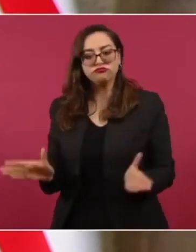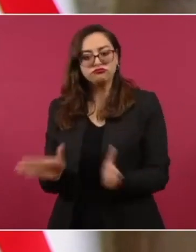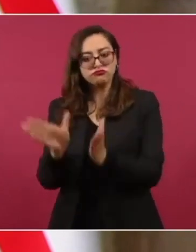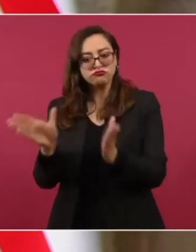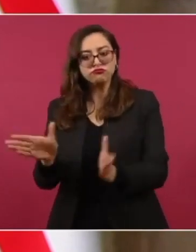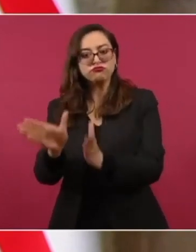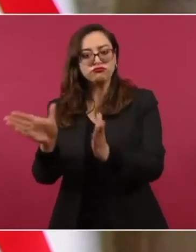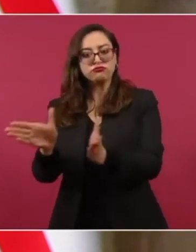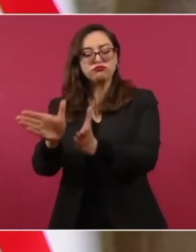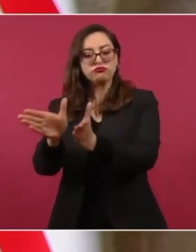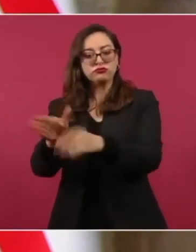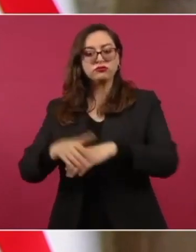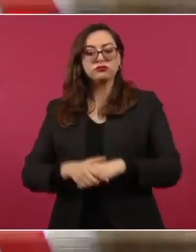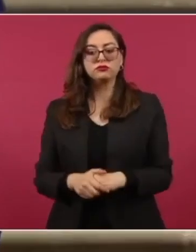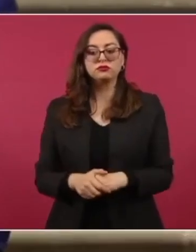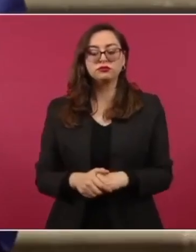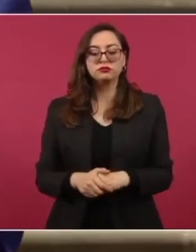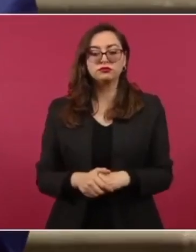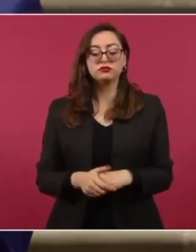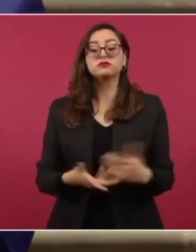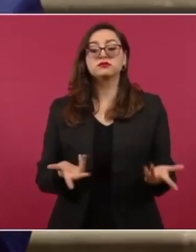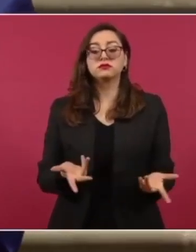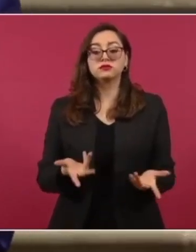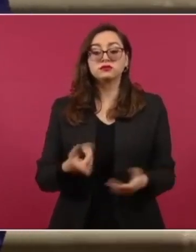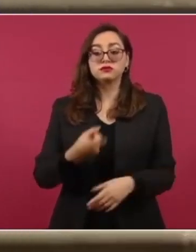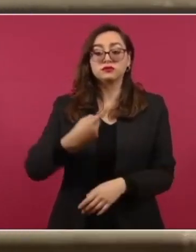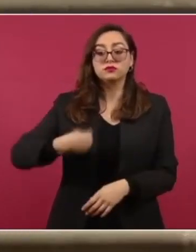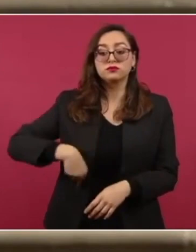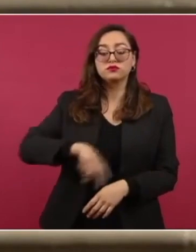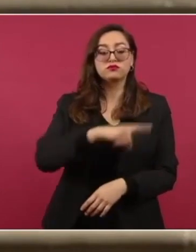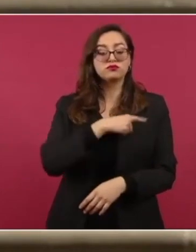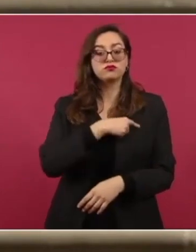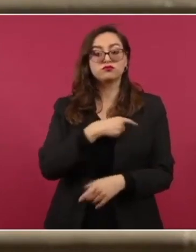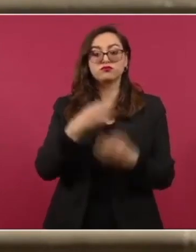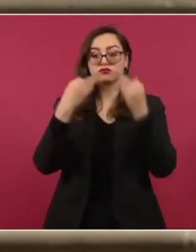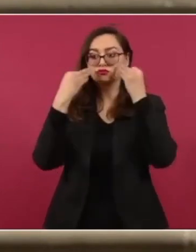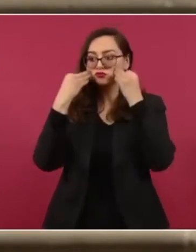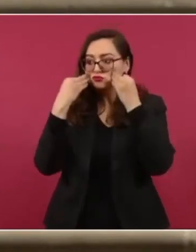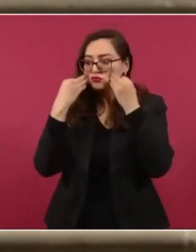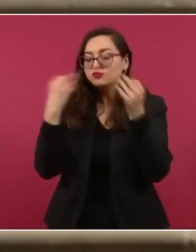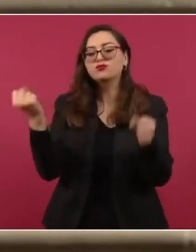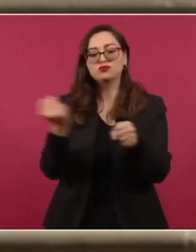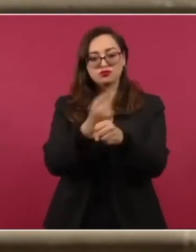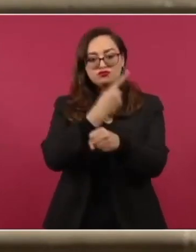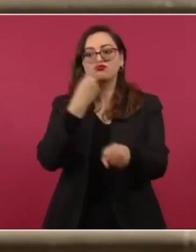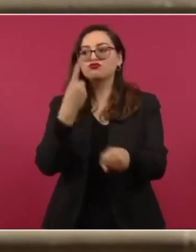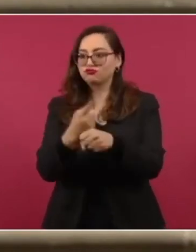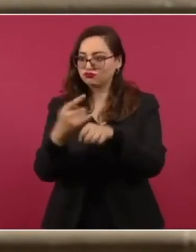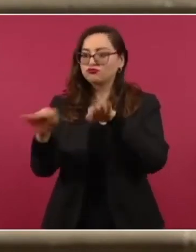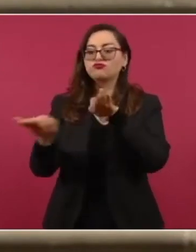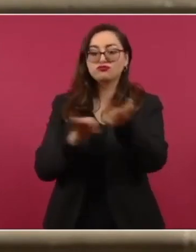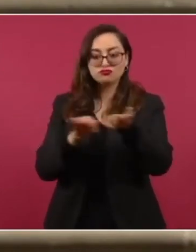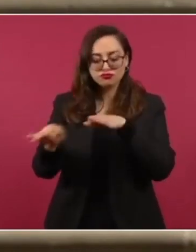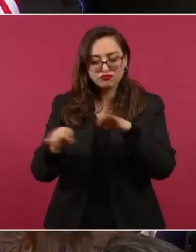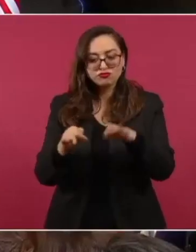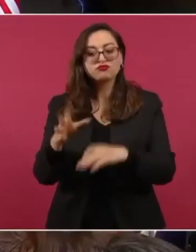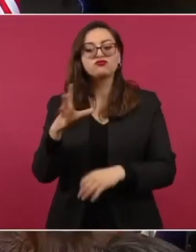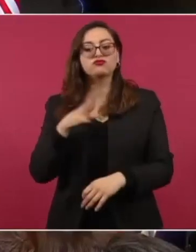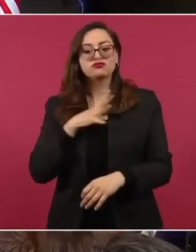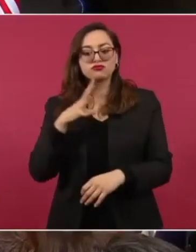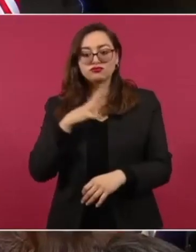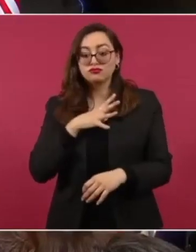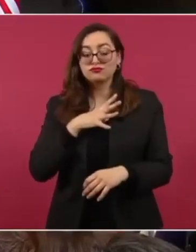Ahora, no sólo hay empleos, ha bajado la